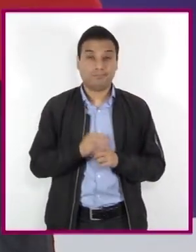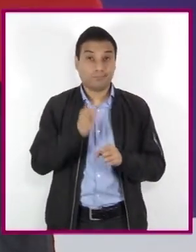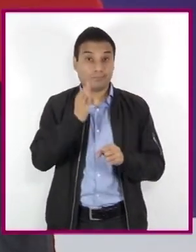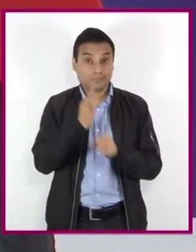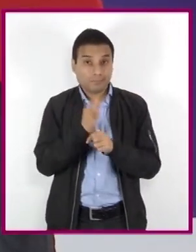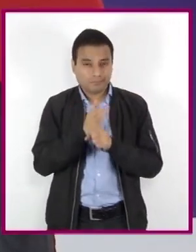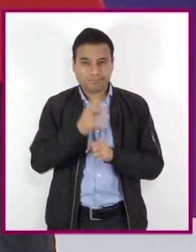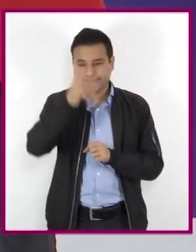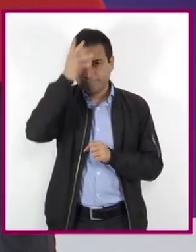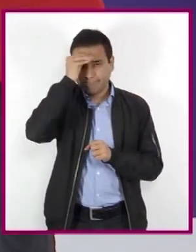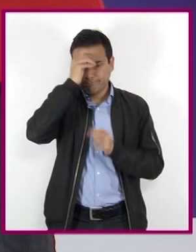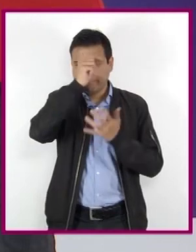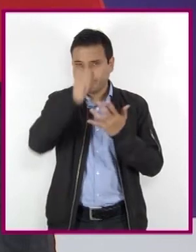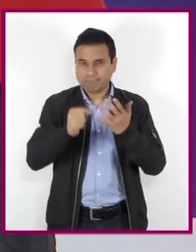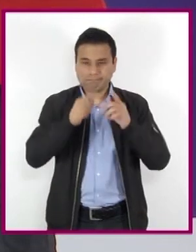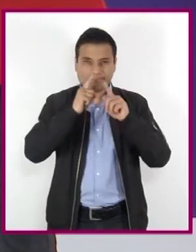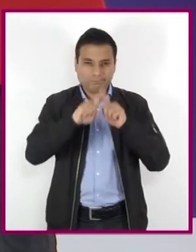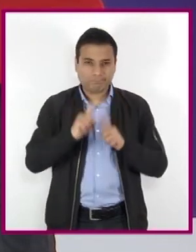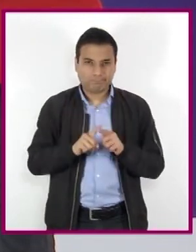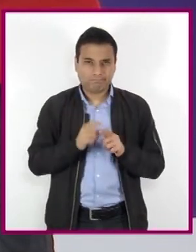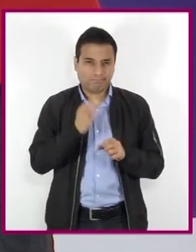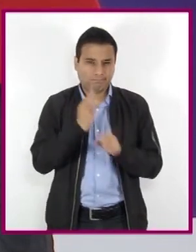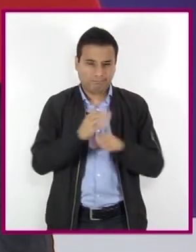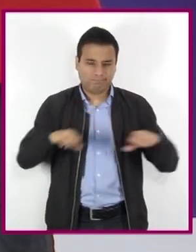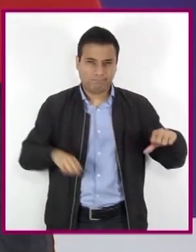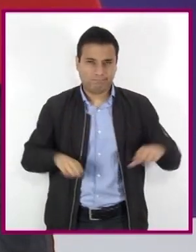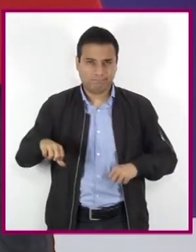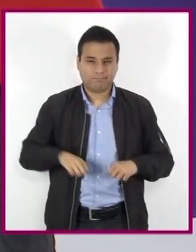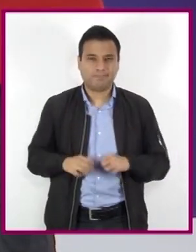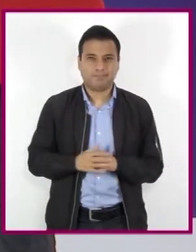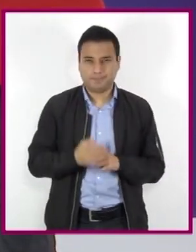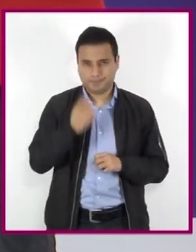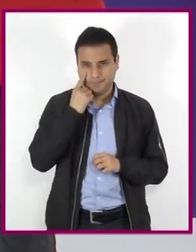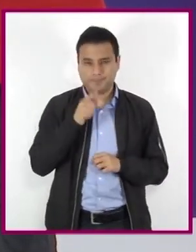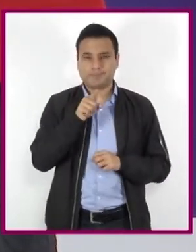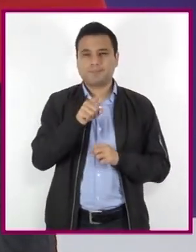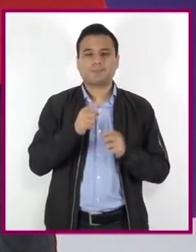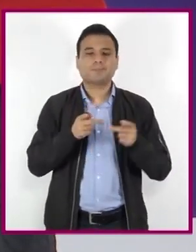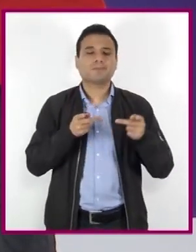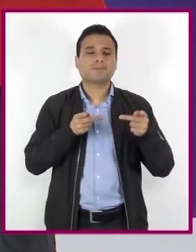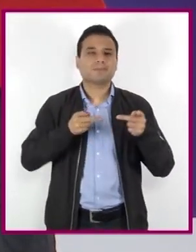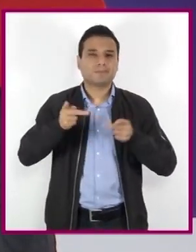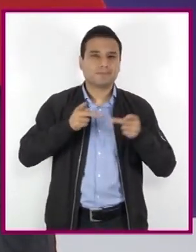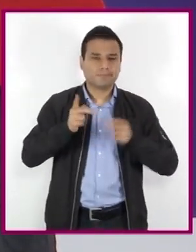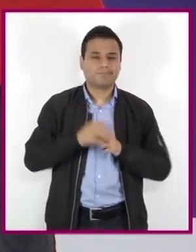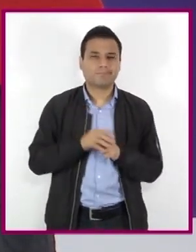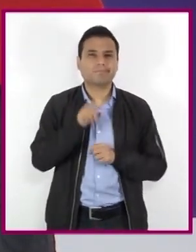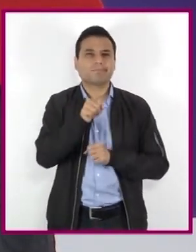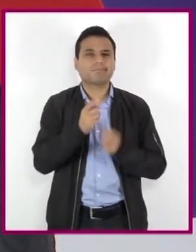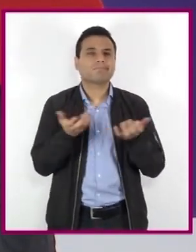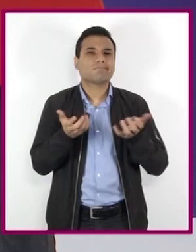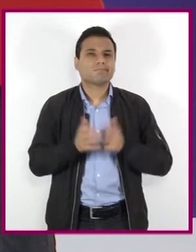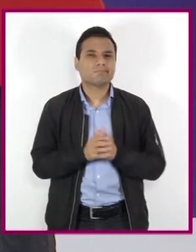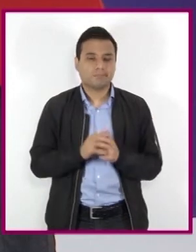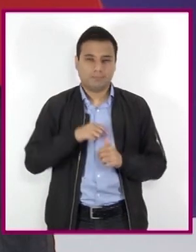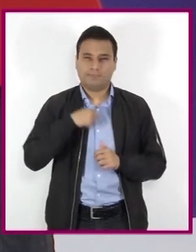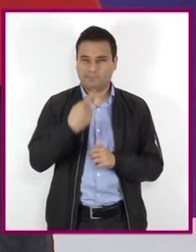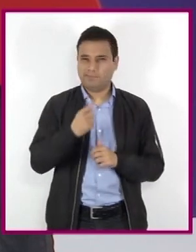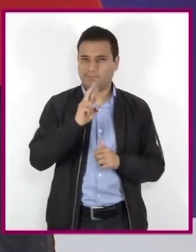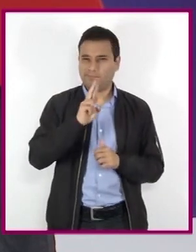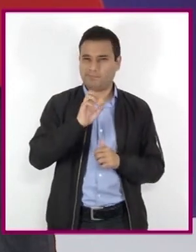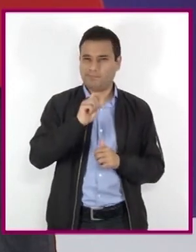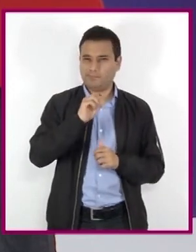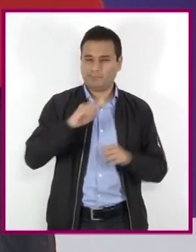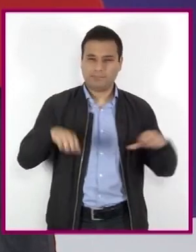todo lo que hemos aprendido en esta sesión. Etapa de planeación, es decir, ¿qué voy a hacer? El reto del día de hoy es